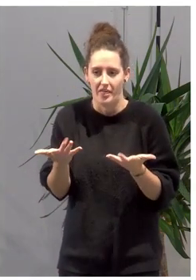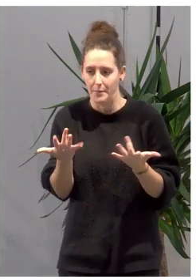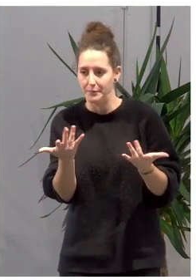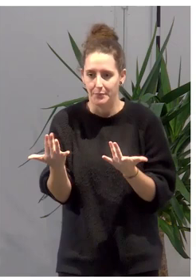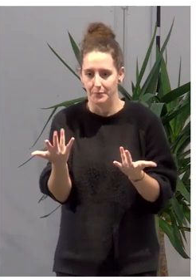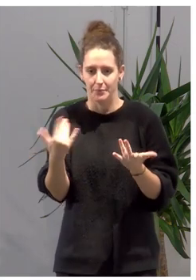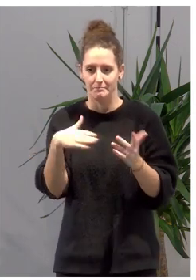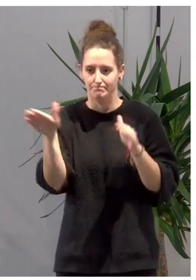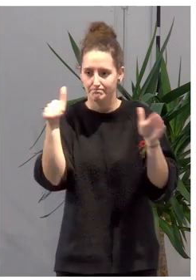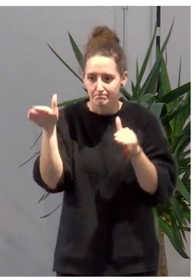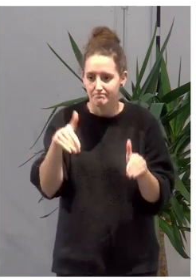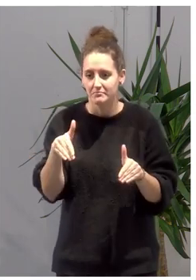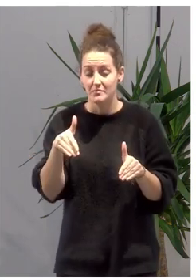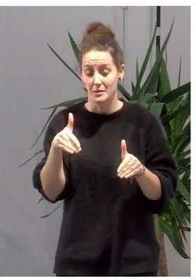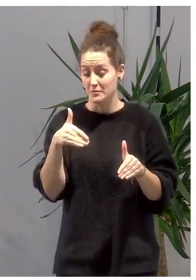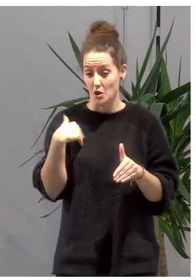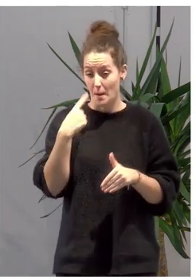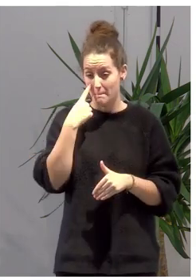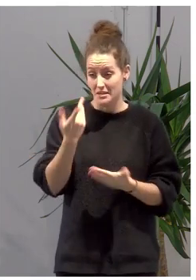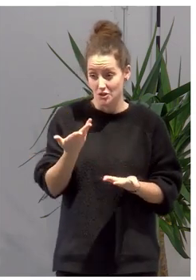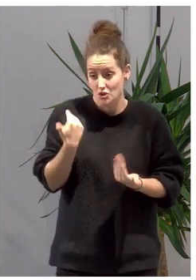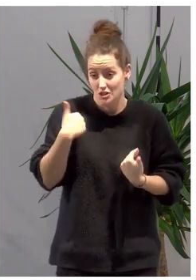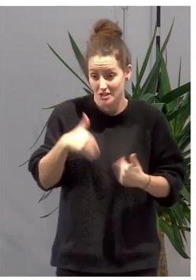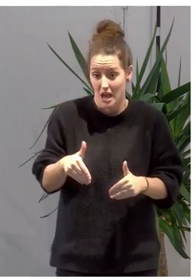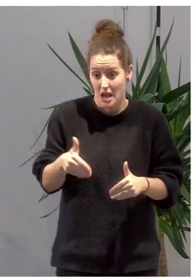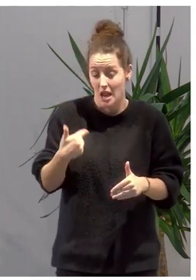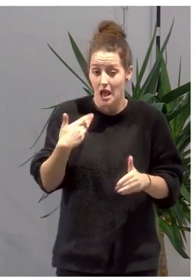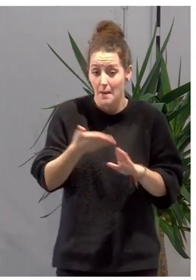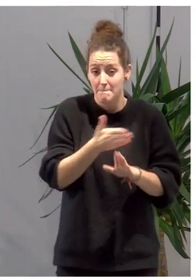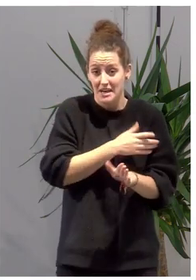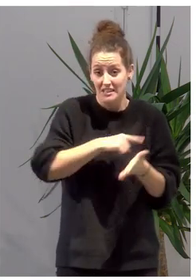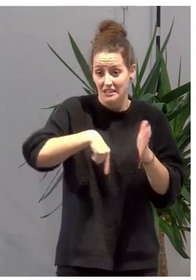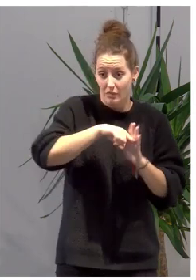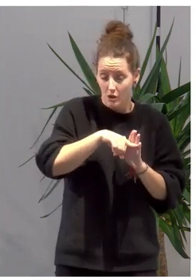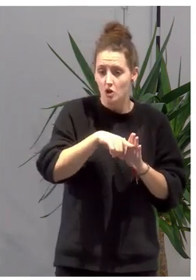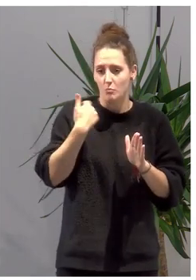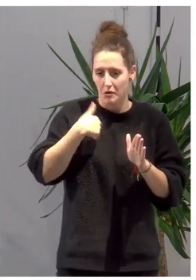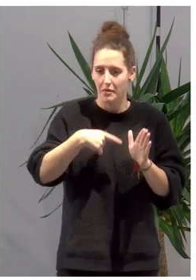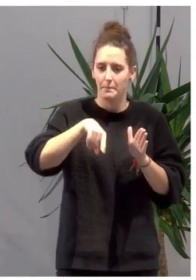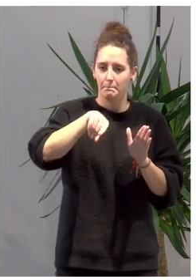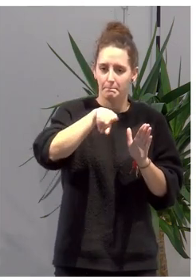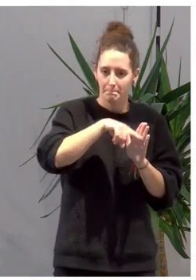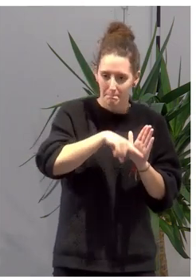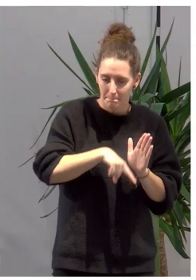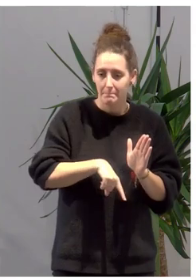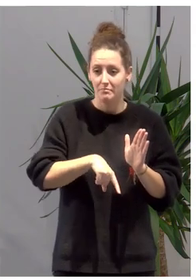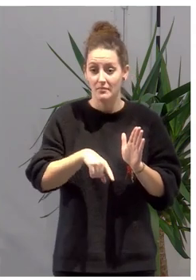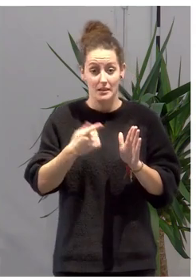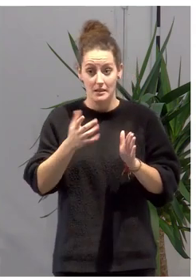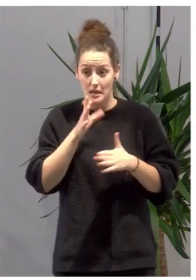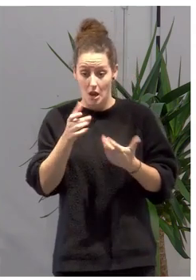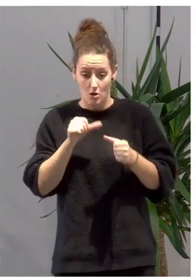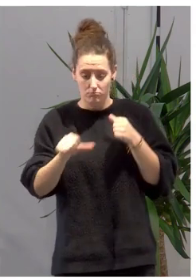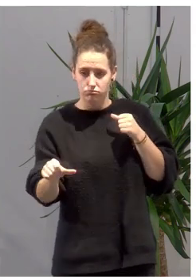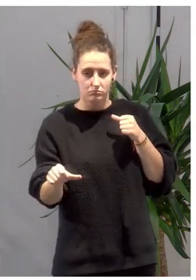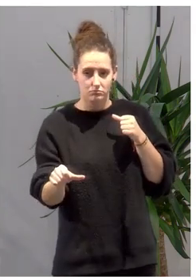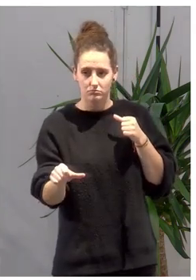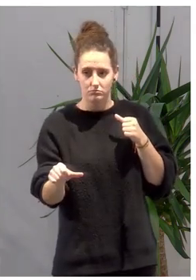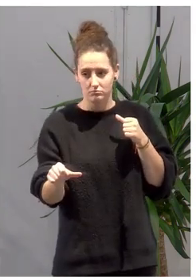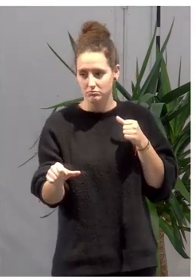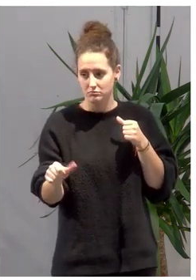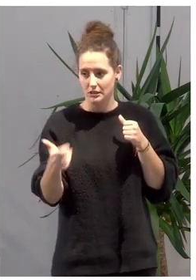que os habíamos convocado, pero ya veis que ya está la prescripción, os podéis ir apuntando. Y a partir de ahora, lo que hemos